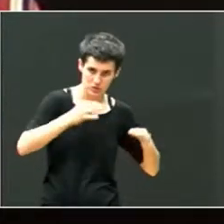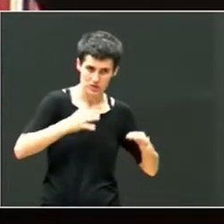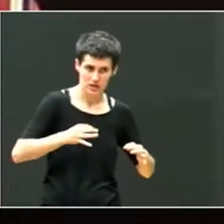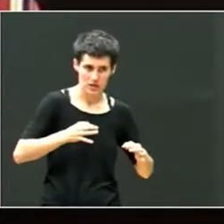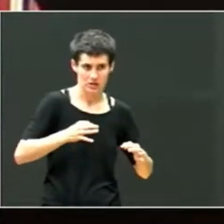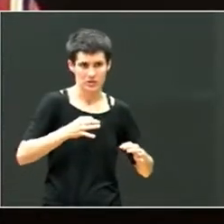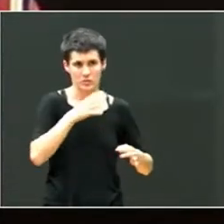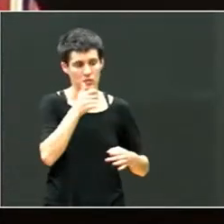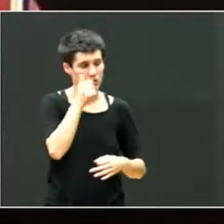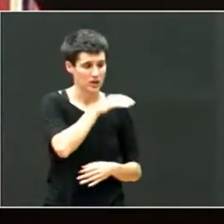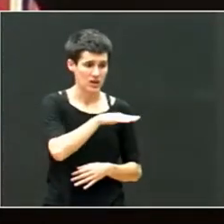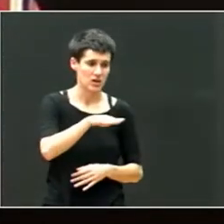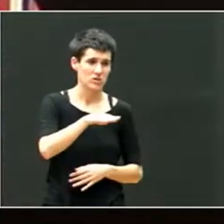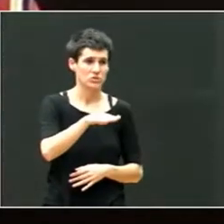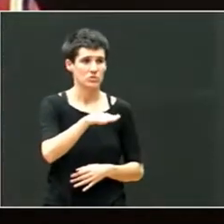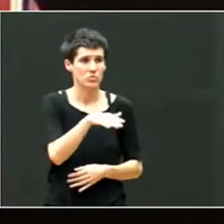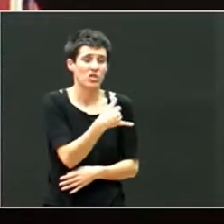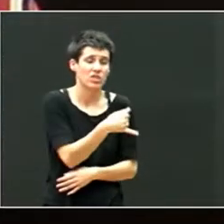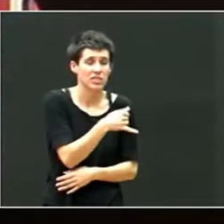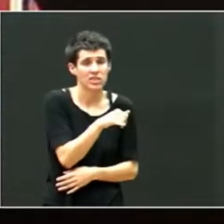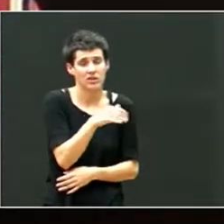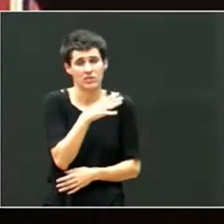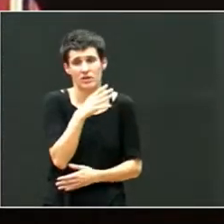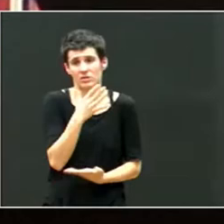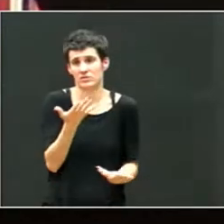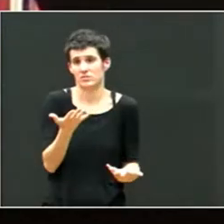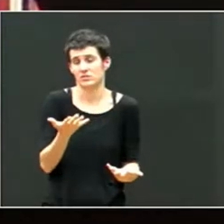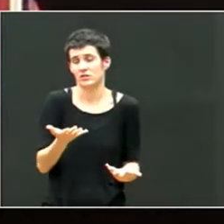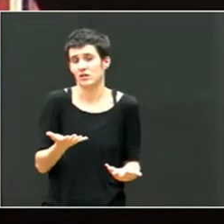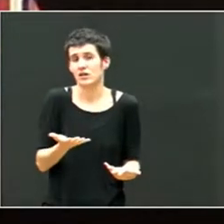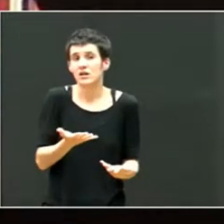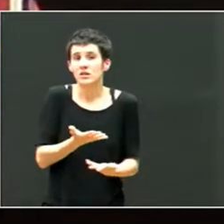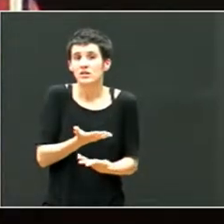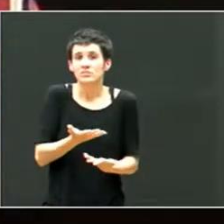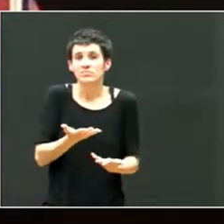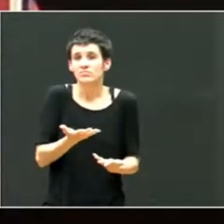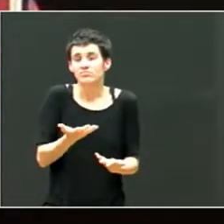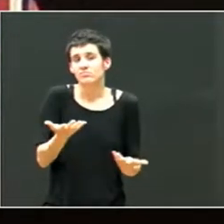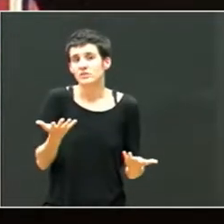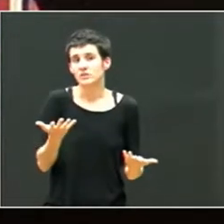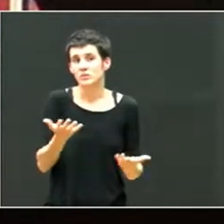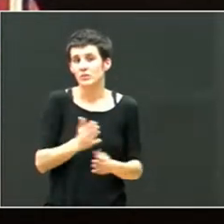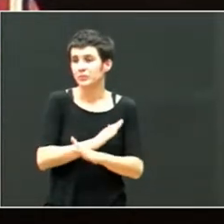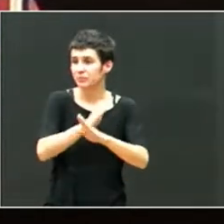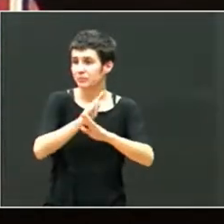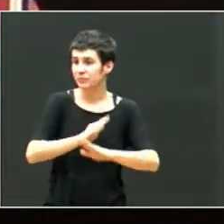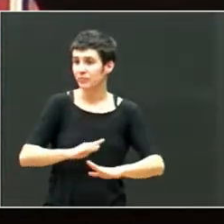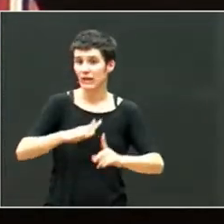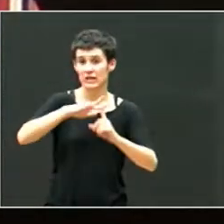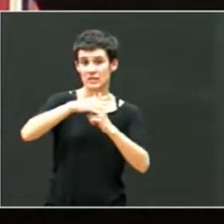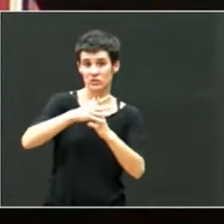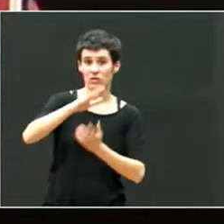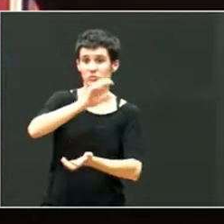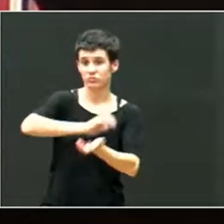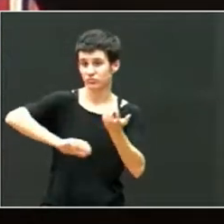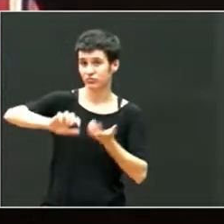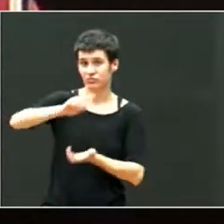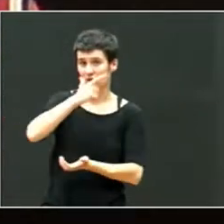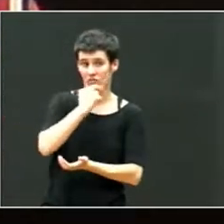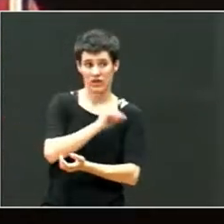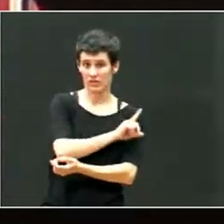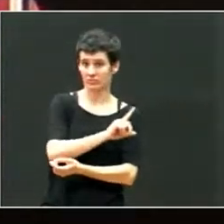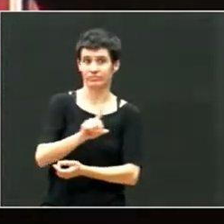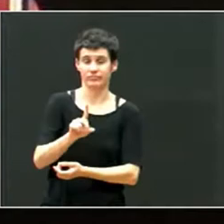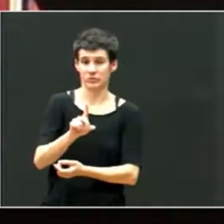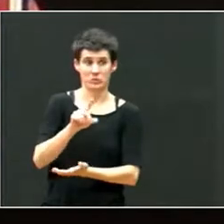niños que caen rápidamente porque son más inocentes que una pelapipas, con lo cual entran en muchas situaciones de conflicto sin saber cómo ha sido.